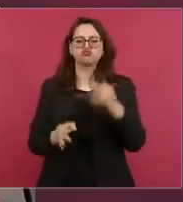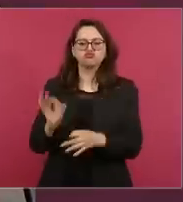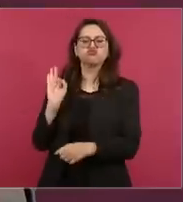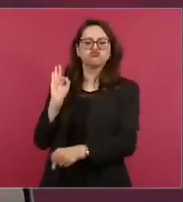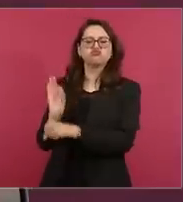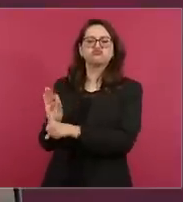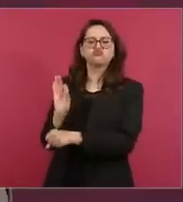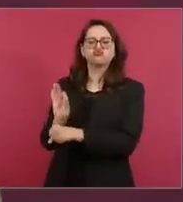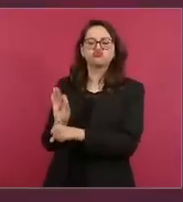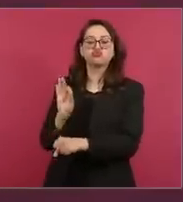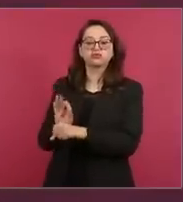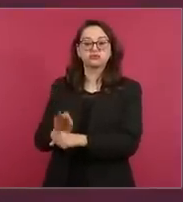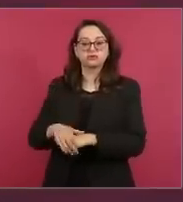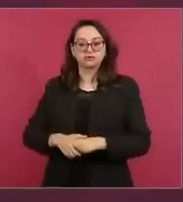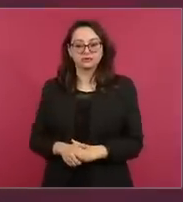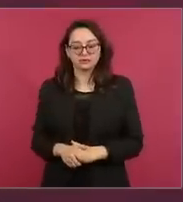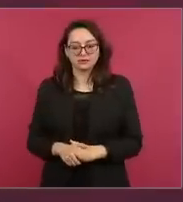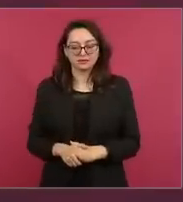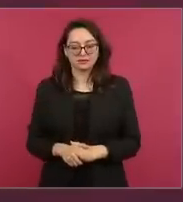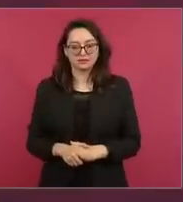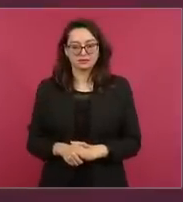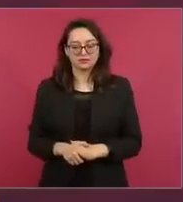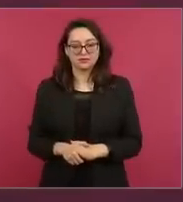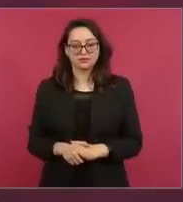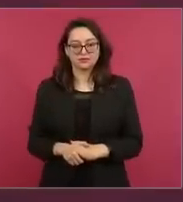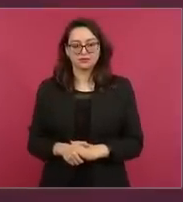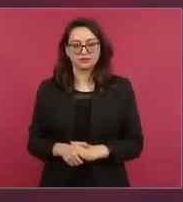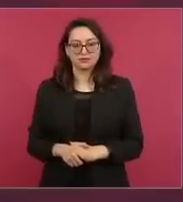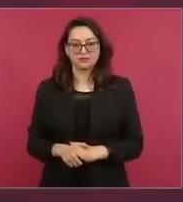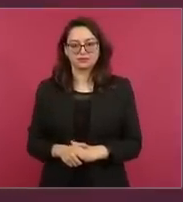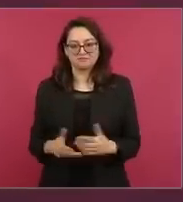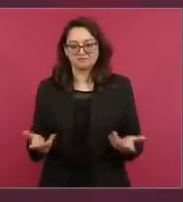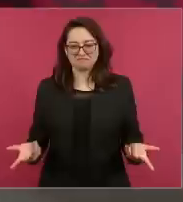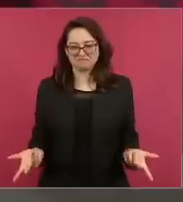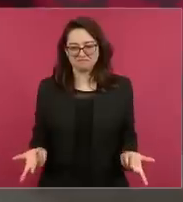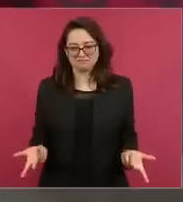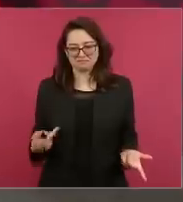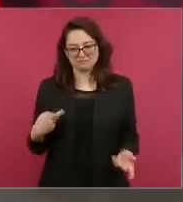Imagínense cuando hay imágenes